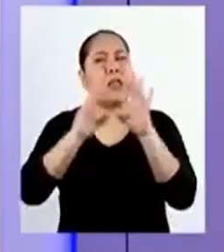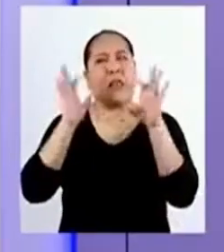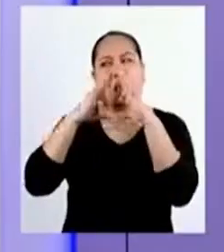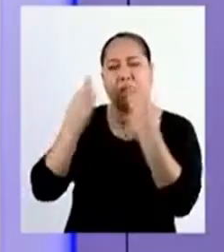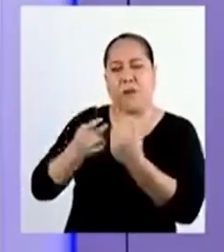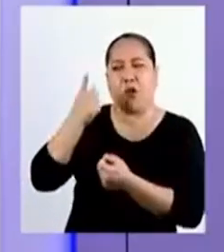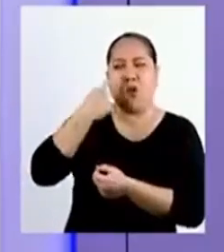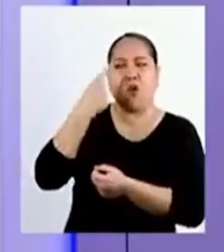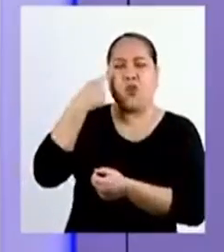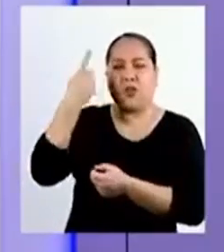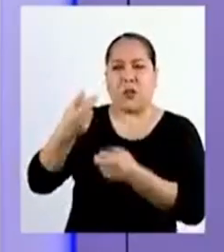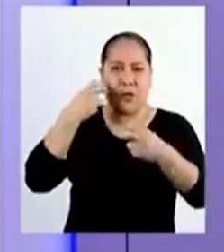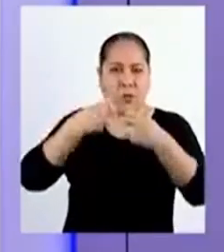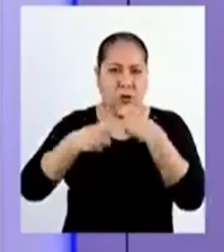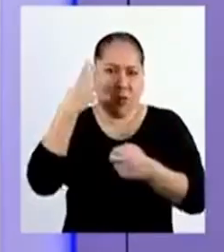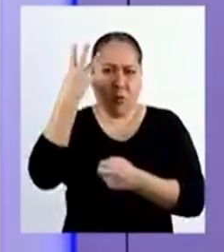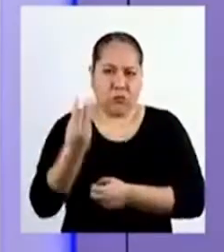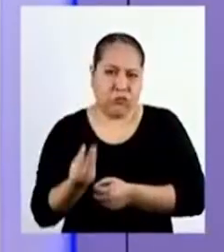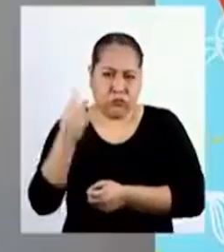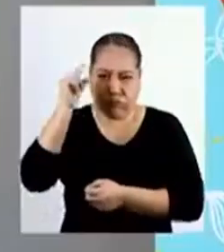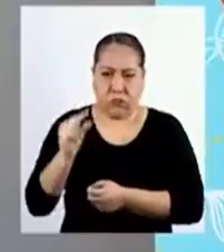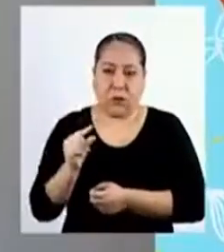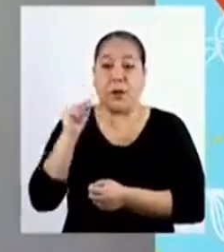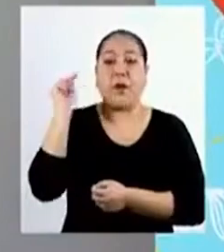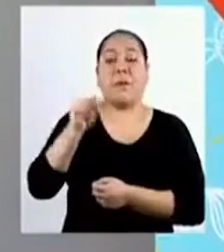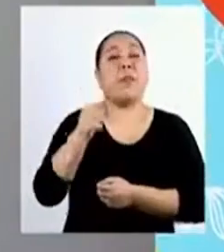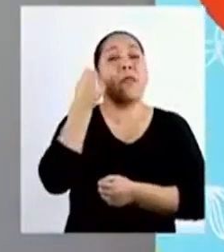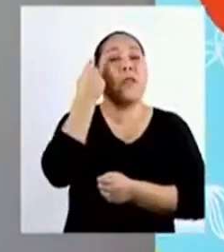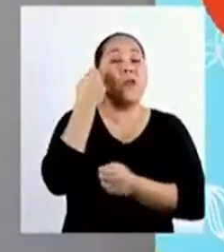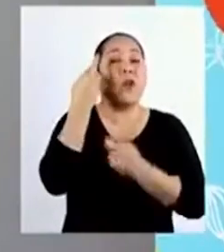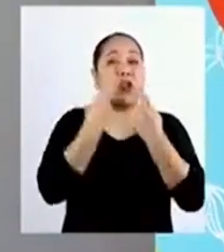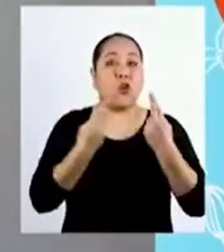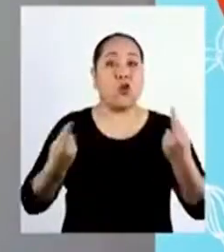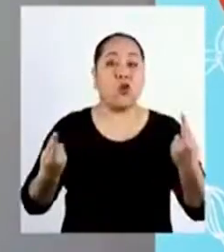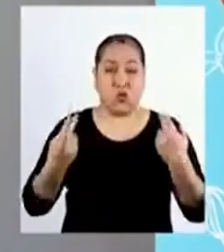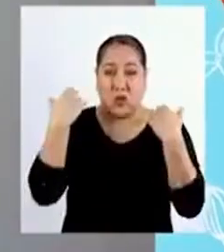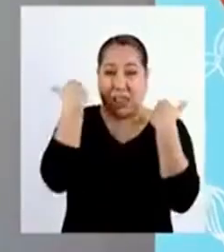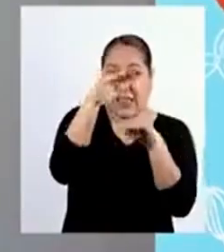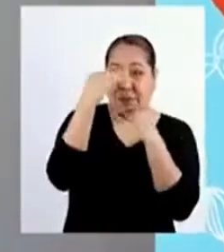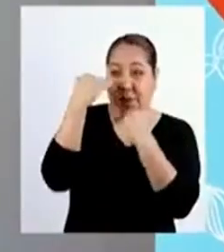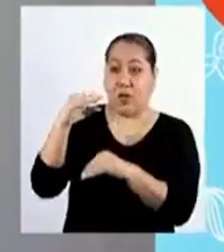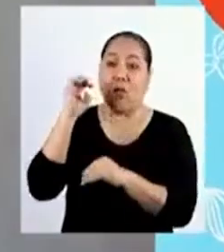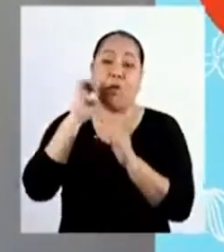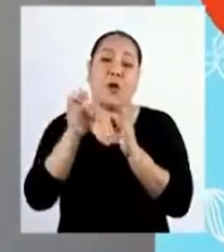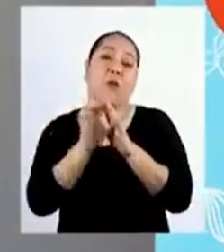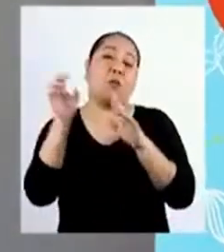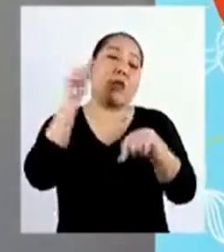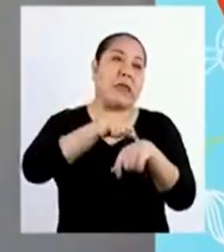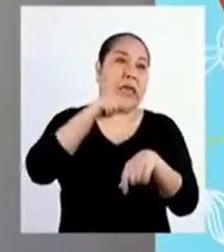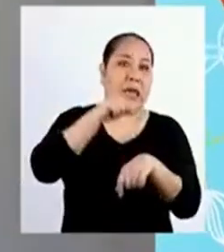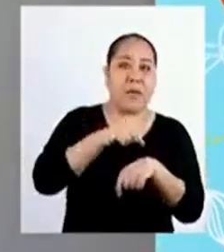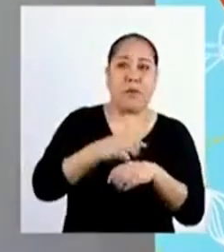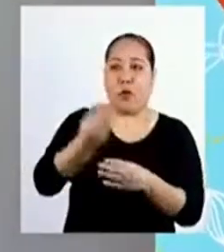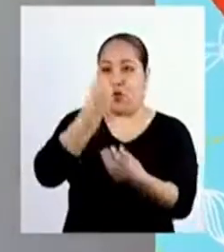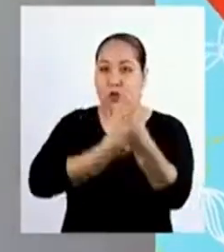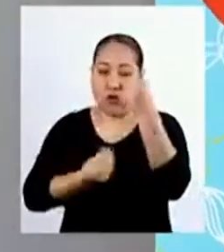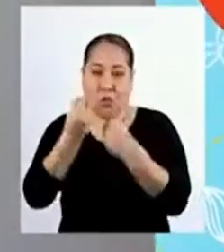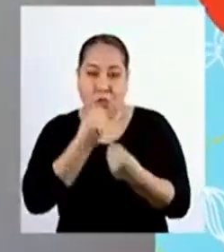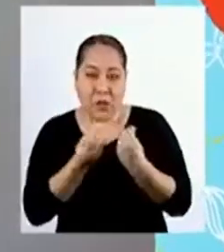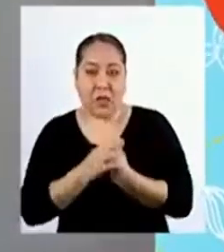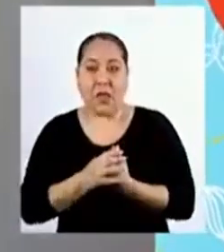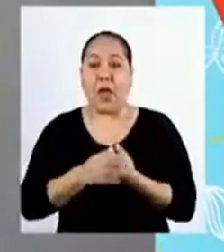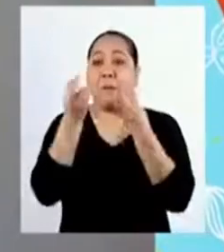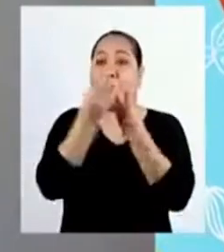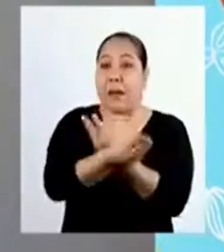familias Conozcan el problema de la escasez? Cuando entendemos Que los recursos son limitados Tales como el tiempo Los alimentos